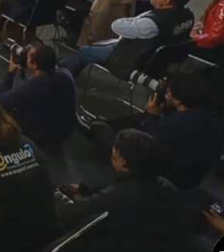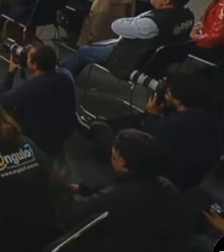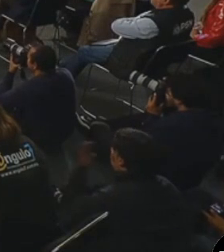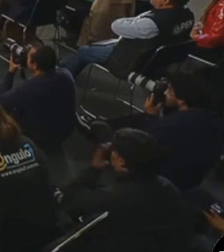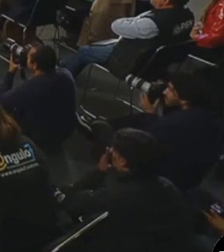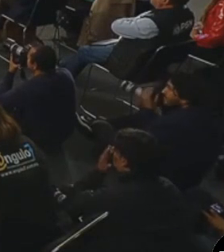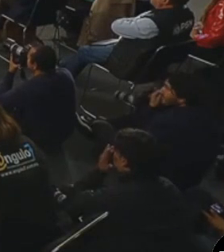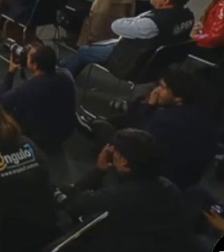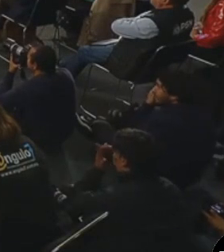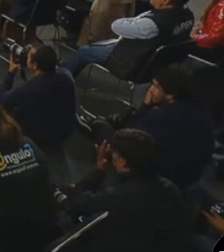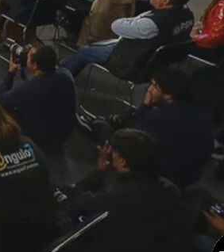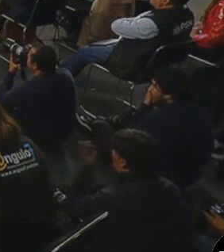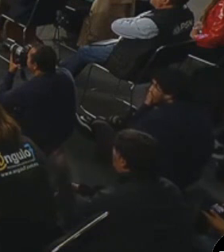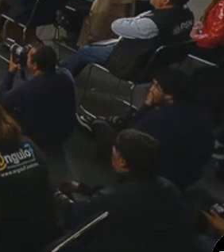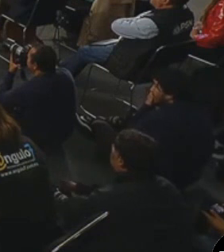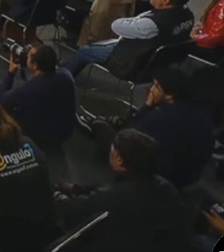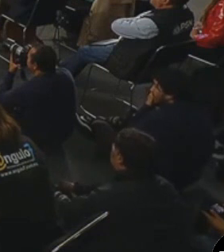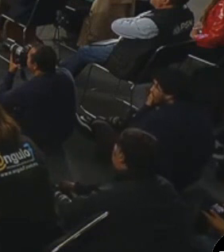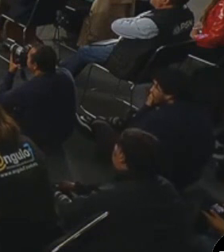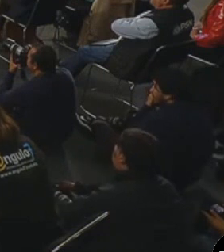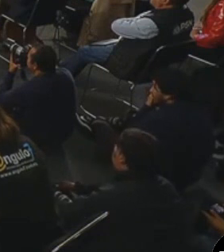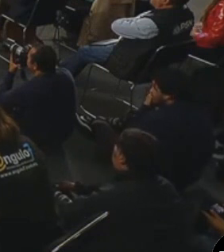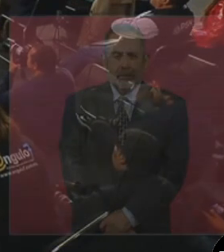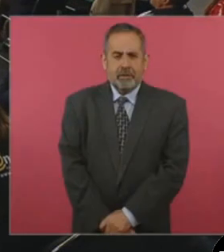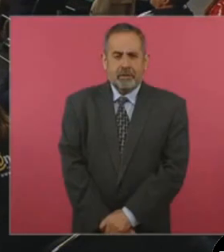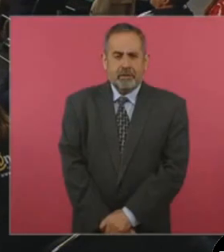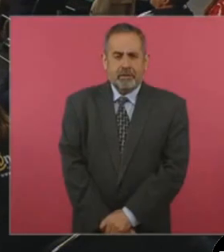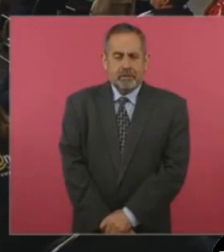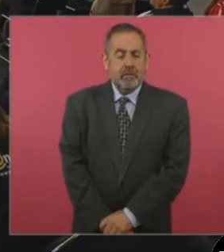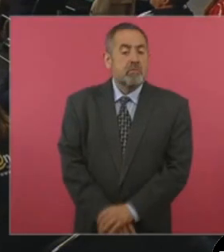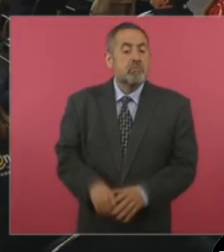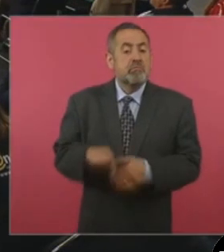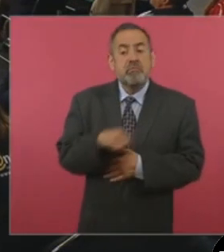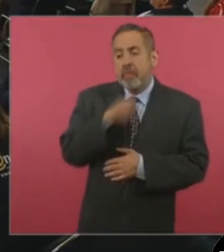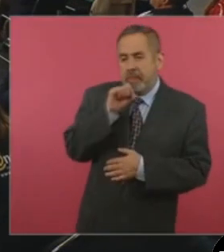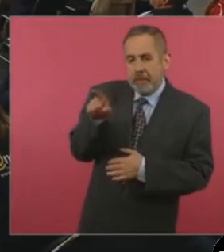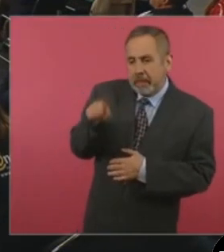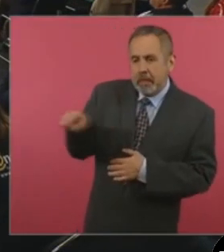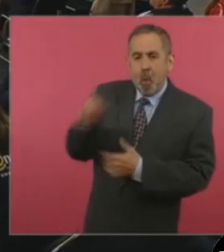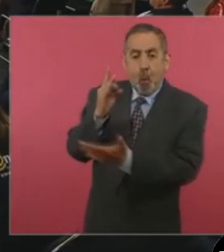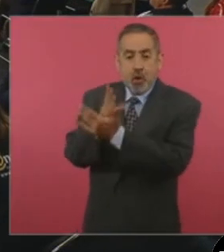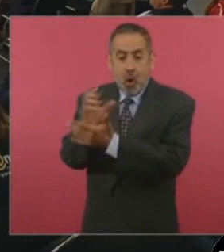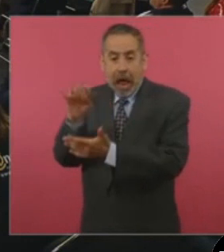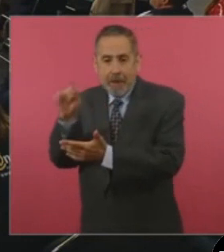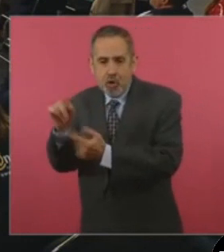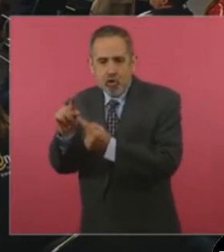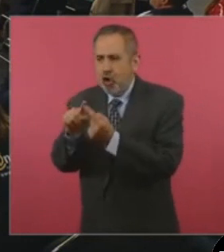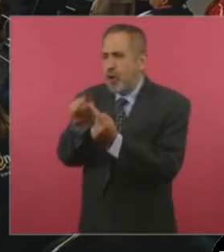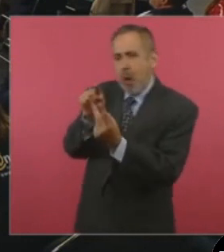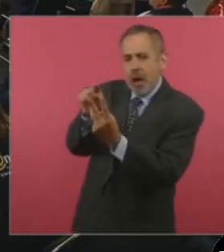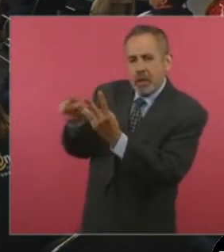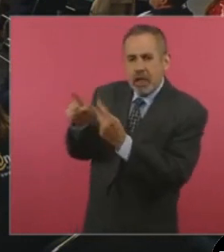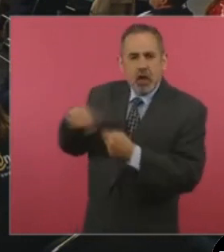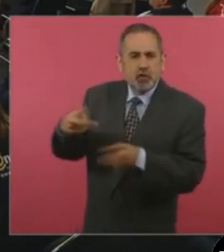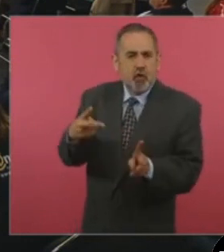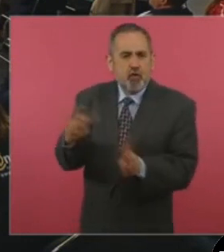Y debe ser un golpe inmediato y rápido. No solo él, los otros ratas que andan ahí. Por violaciones no solo de robar